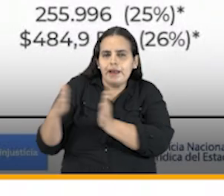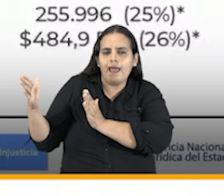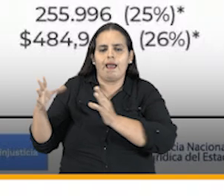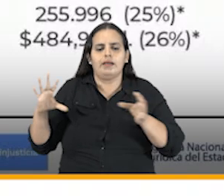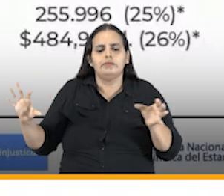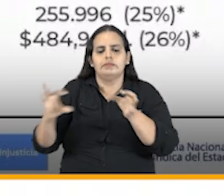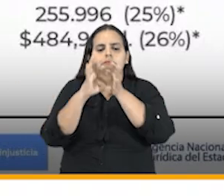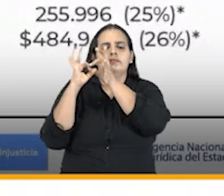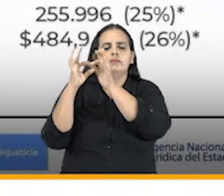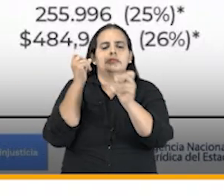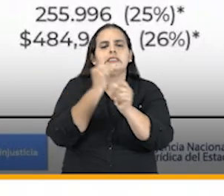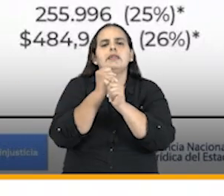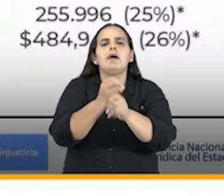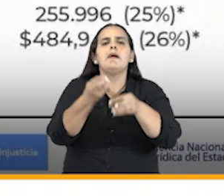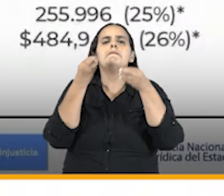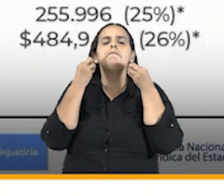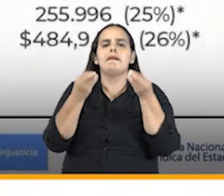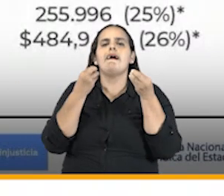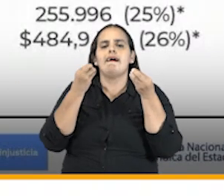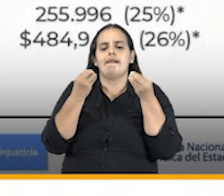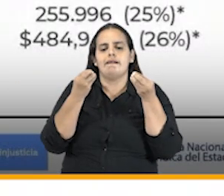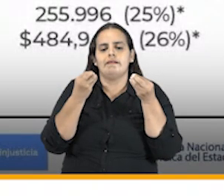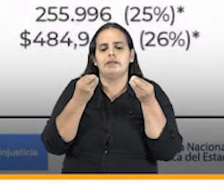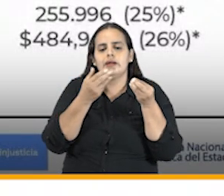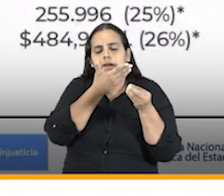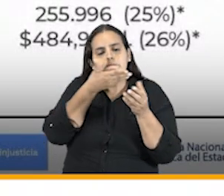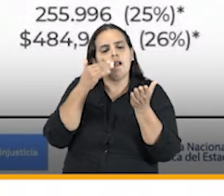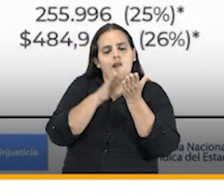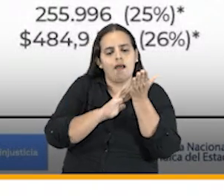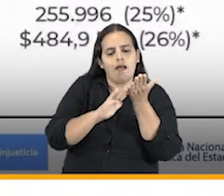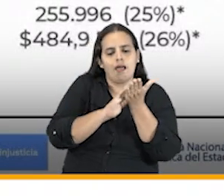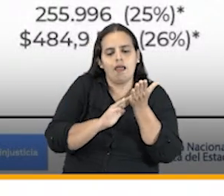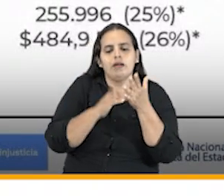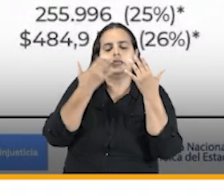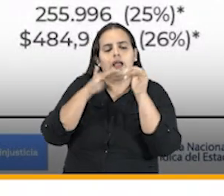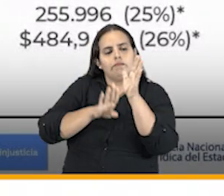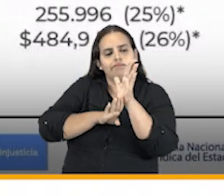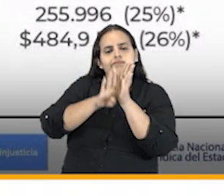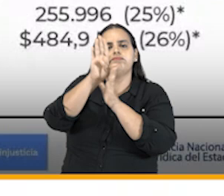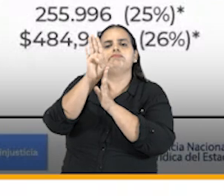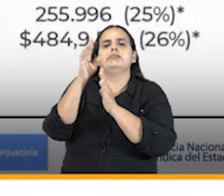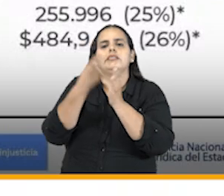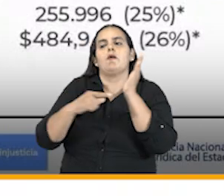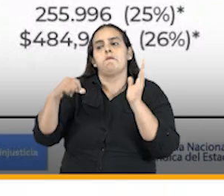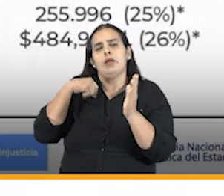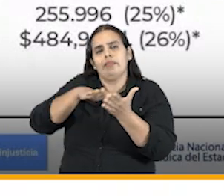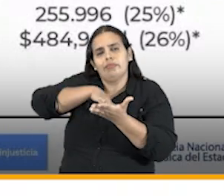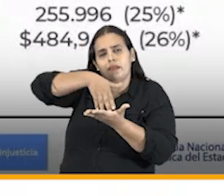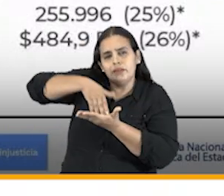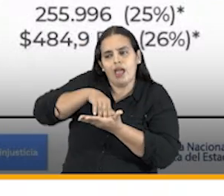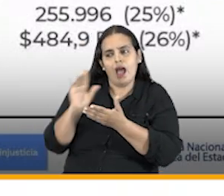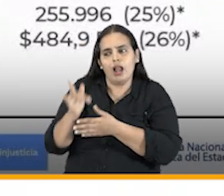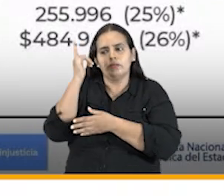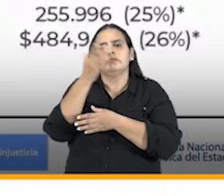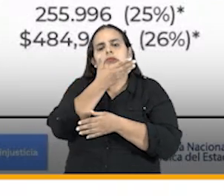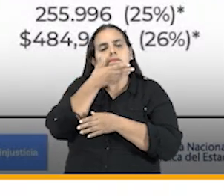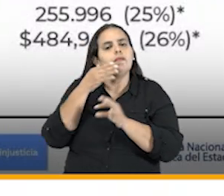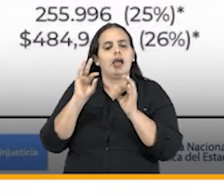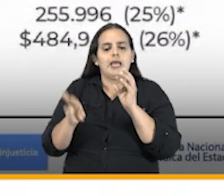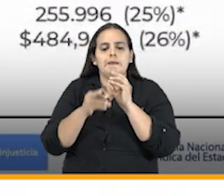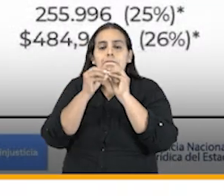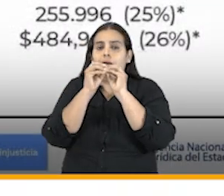conjuntos de trabajo para arreglar las apariencias que hay en esta información y